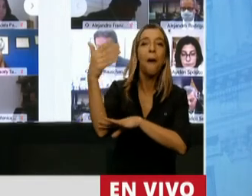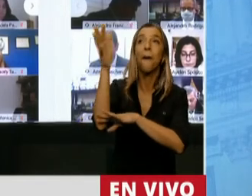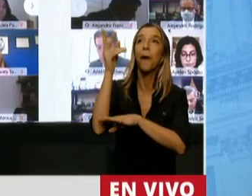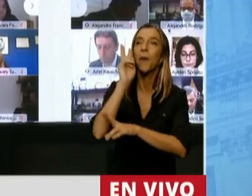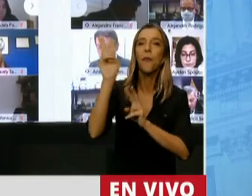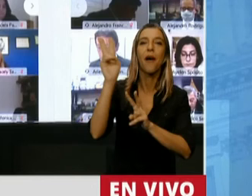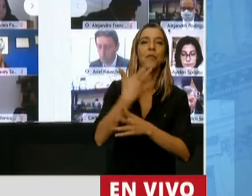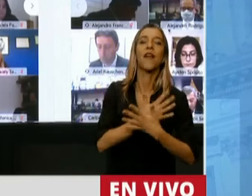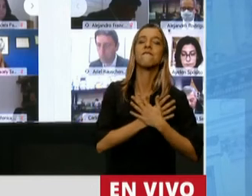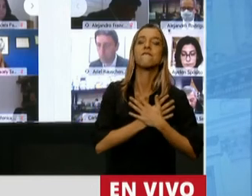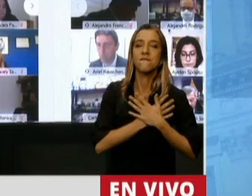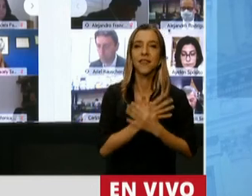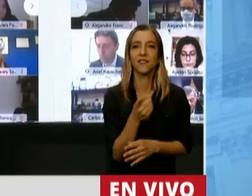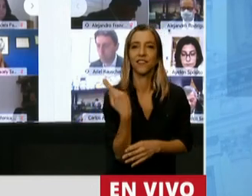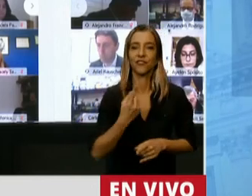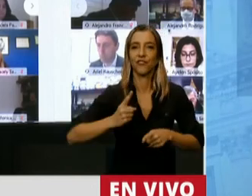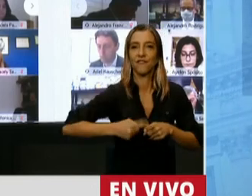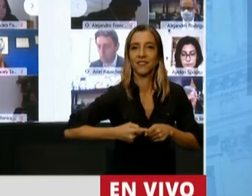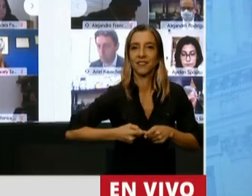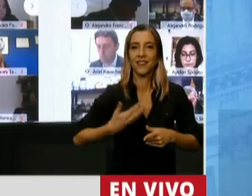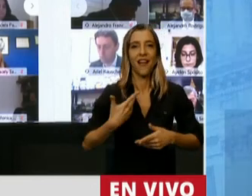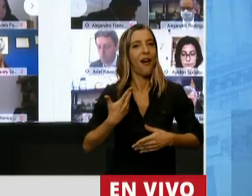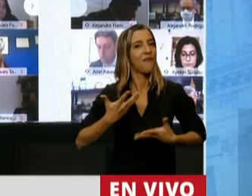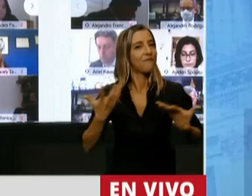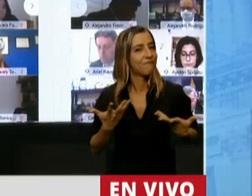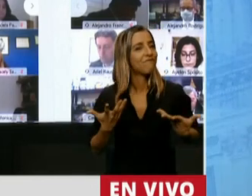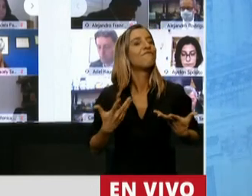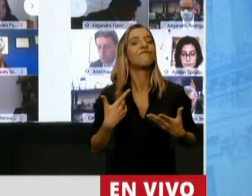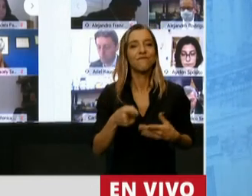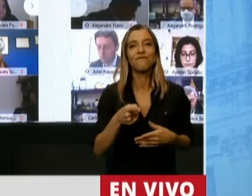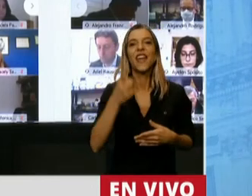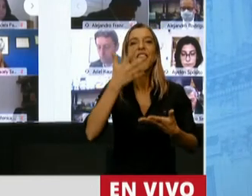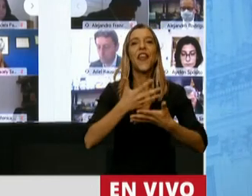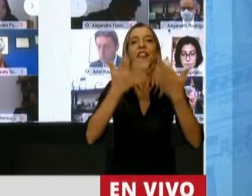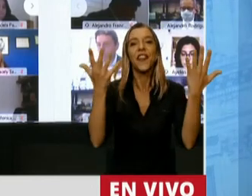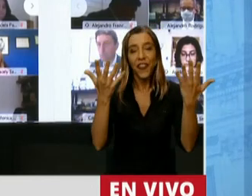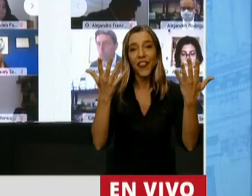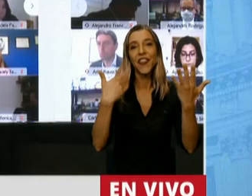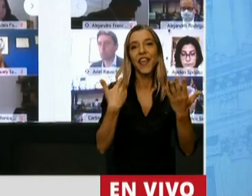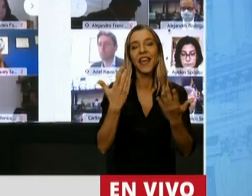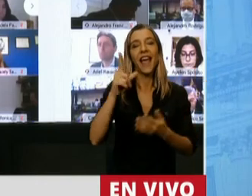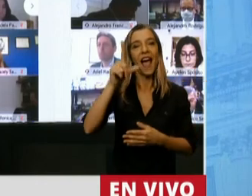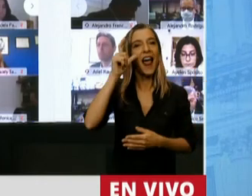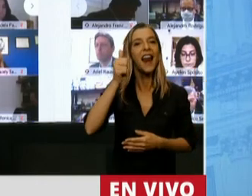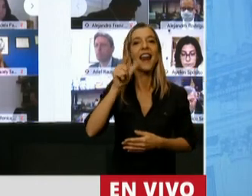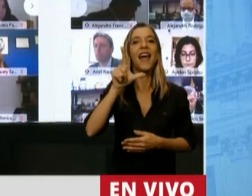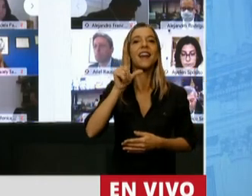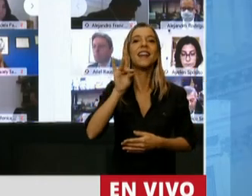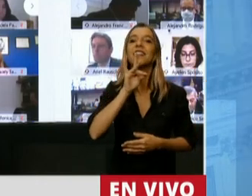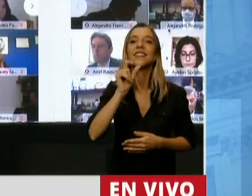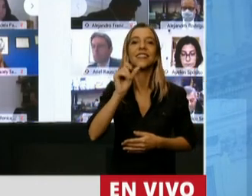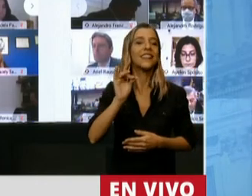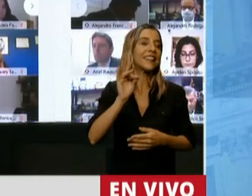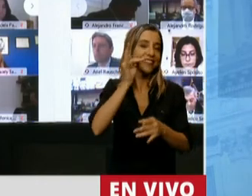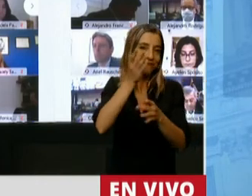nuestras, celebramos y festejamos el Día de la Lealtad junto con el día en que nació